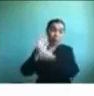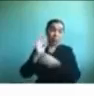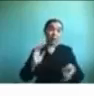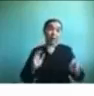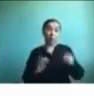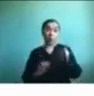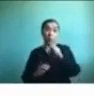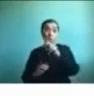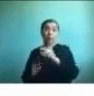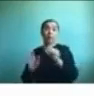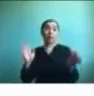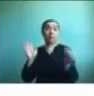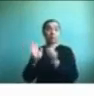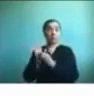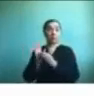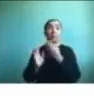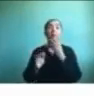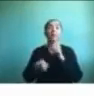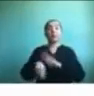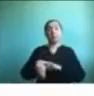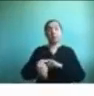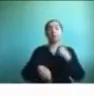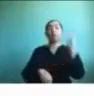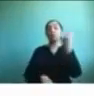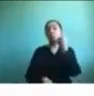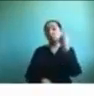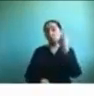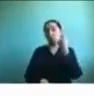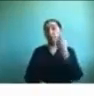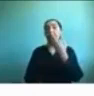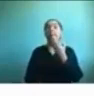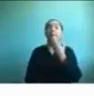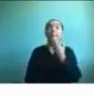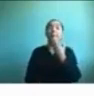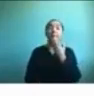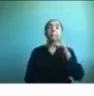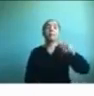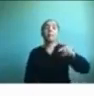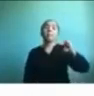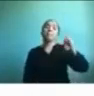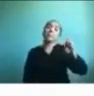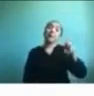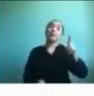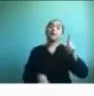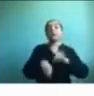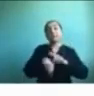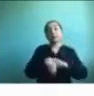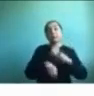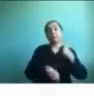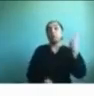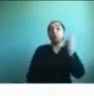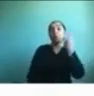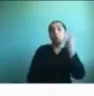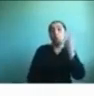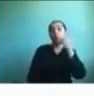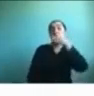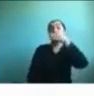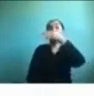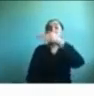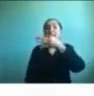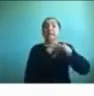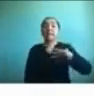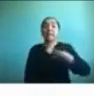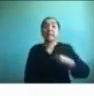entonces ver tal vez también que los padres tengan su momento a solas entonces decirle a los hijos que los